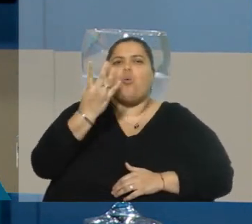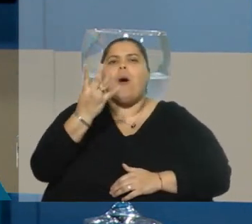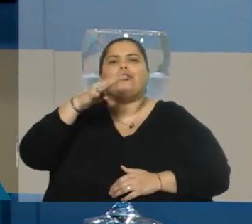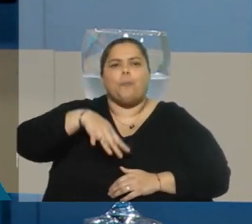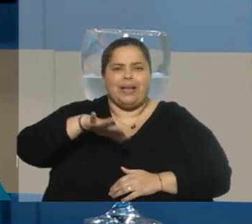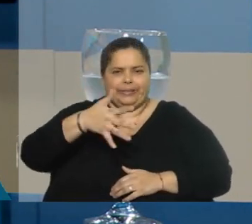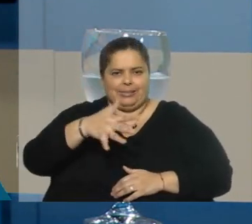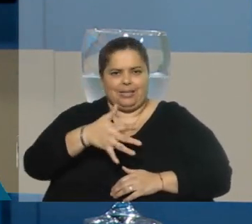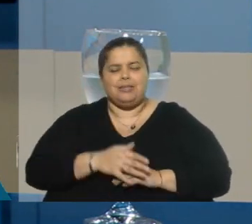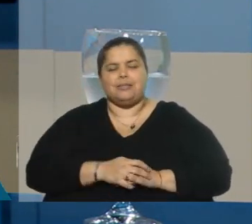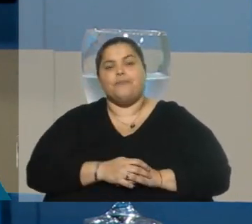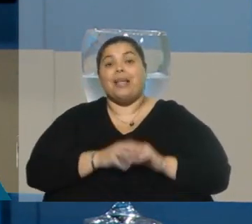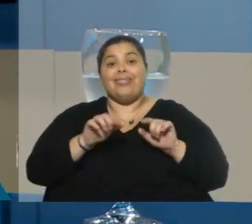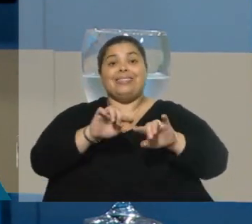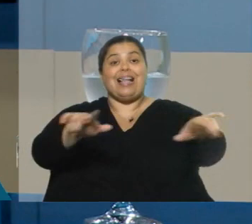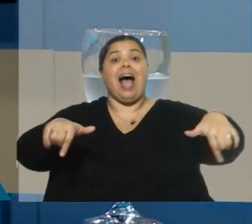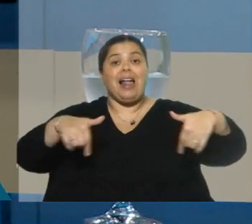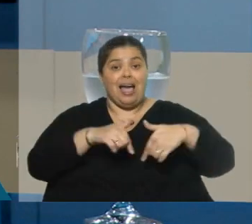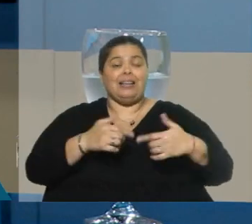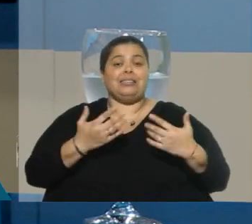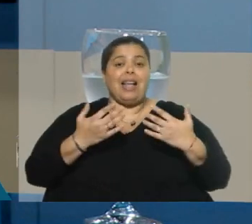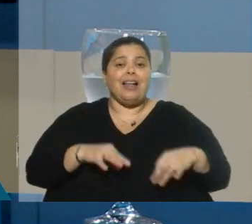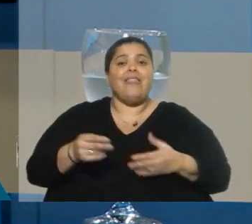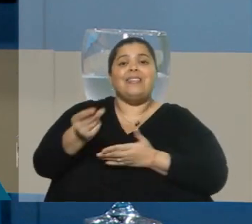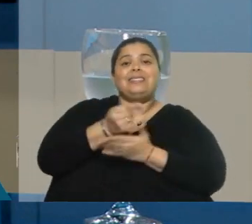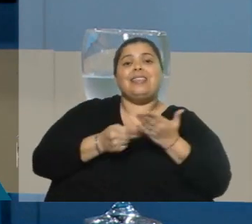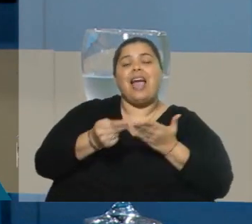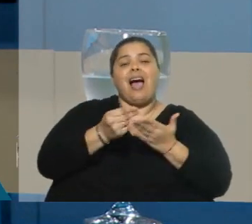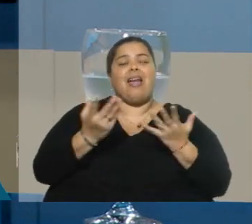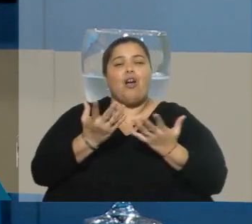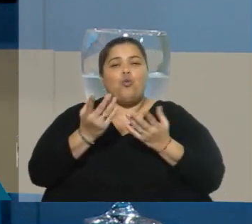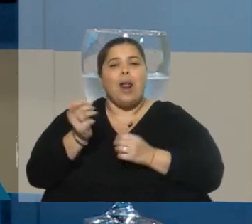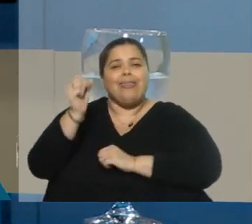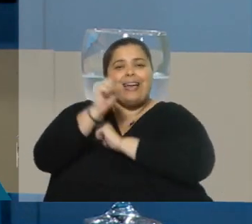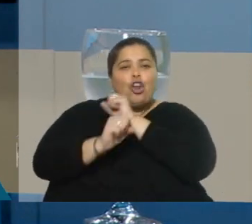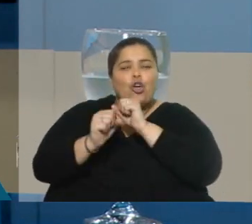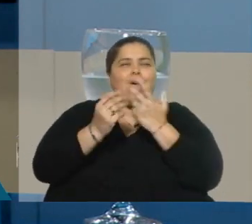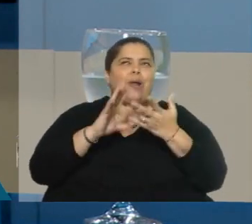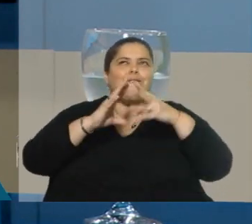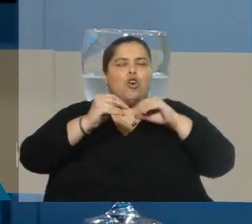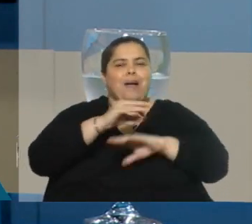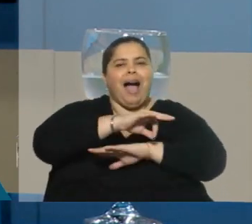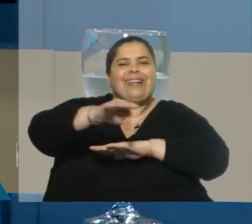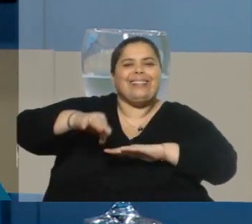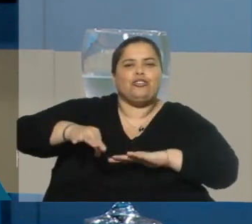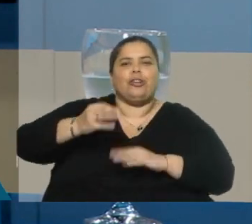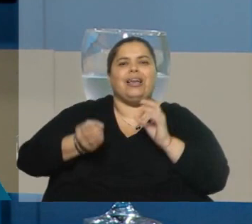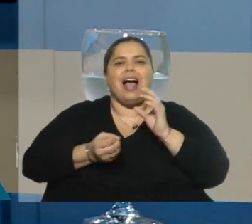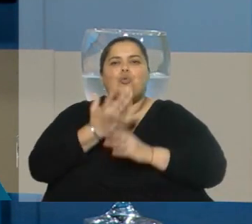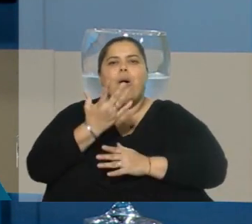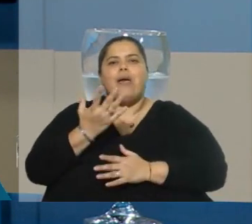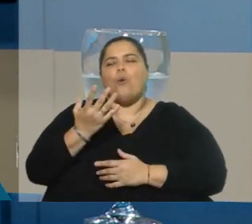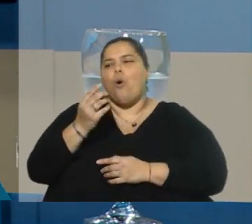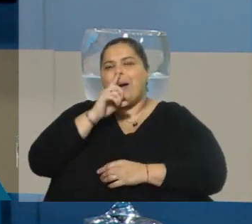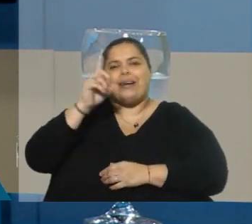salas que están diseñadas o concebidas con una tecnología o con un estilo arquitectónico nuevo, rápido, salas